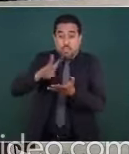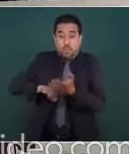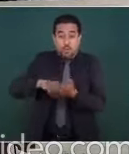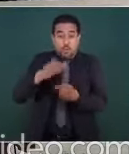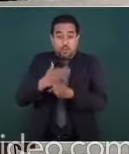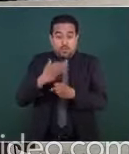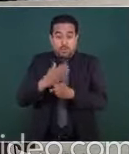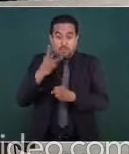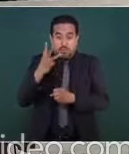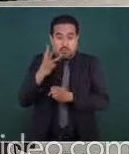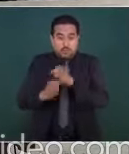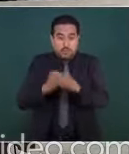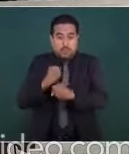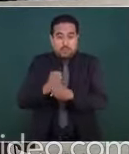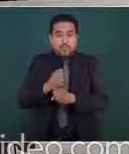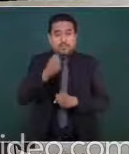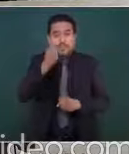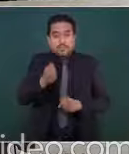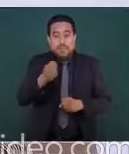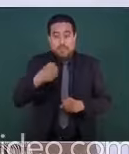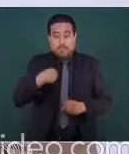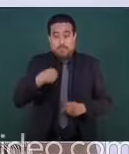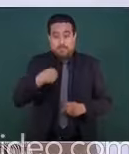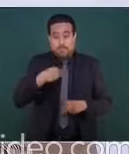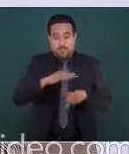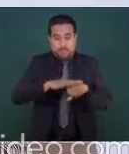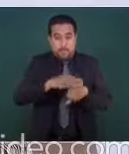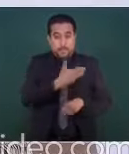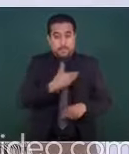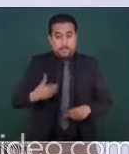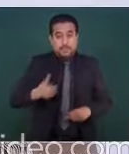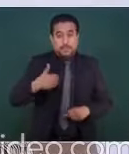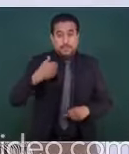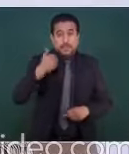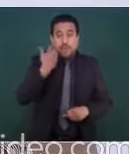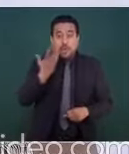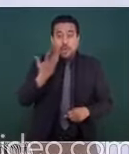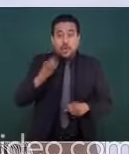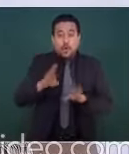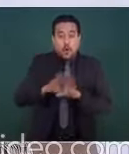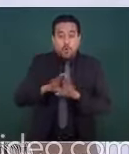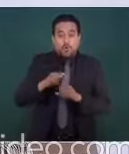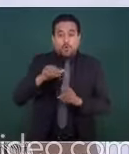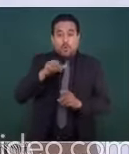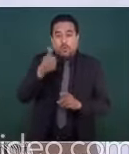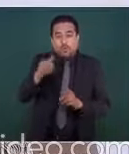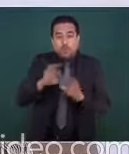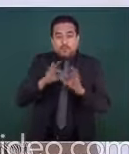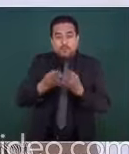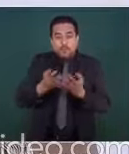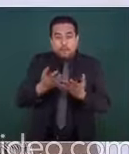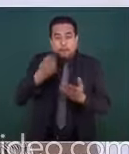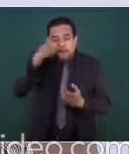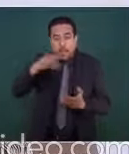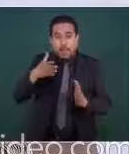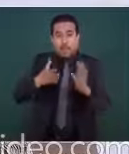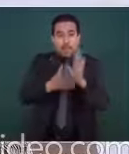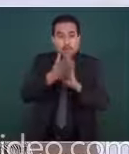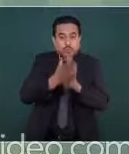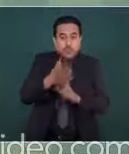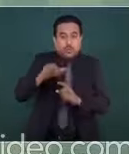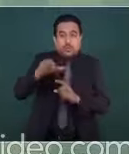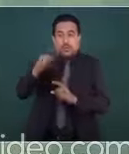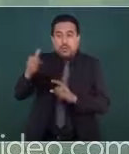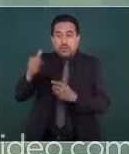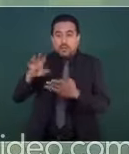tres años. Lo que hemos pedido al presidente es un apoyo para ver opciones de cómo podemos construir un nuevo cerezo, ampliar los que se